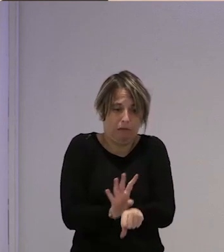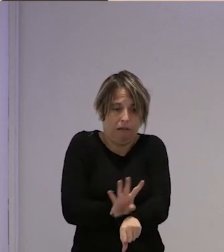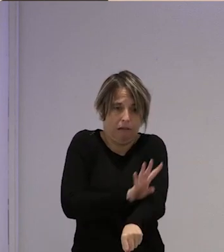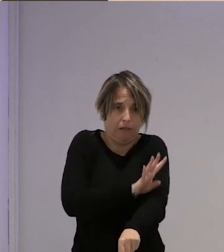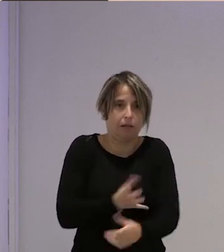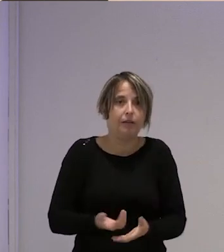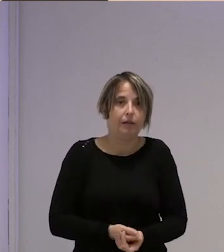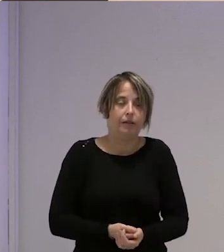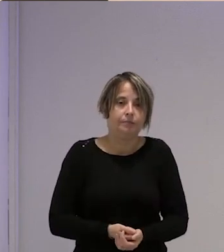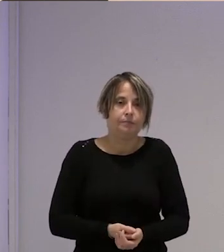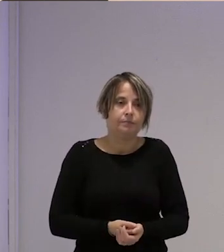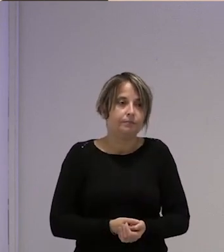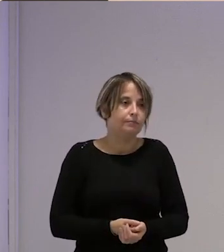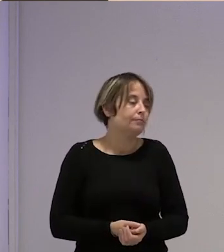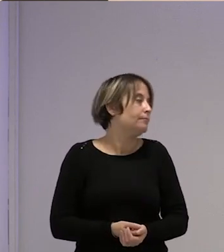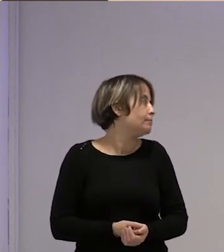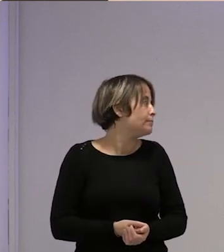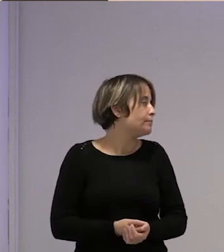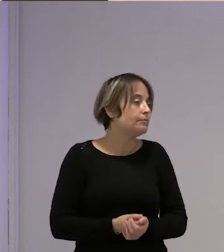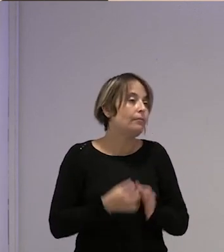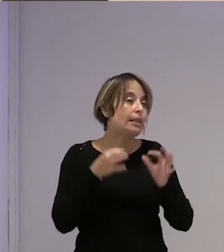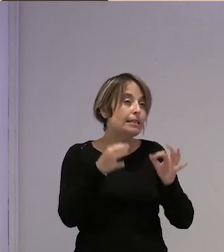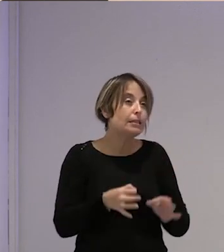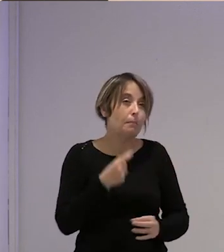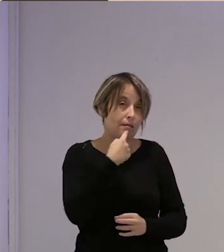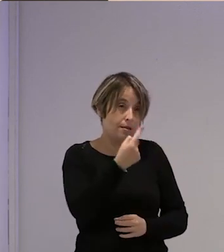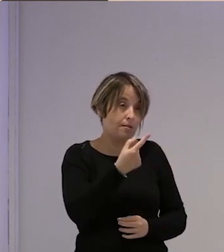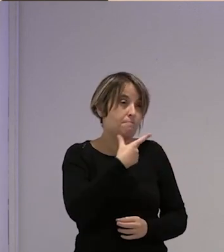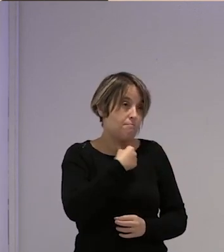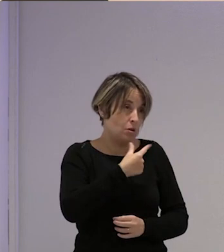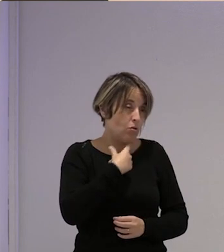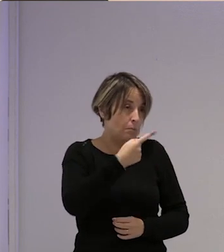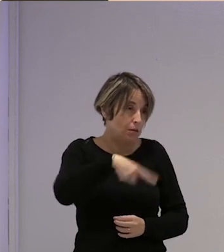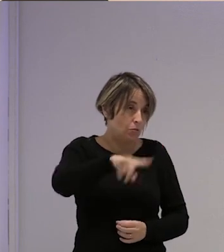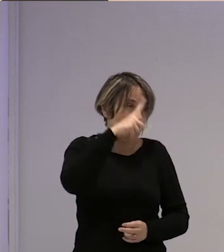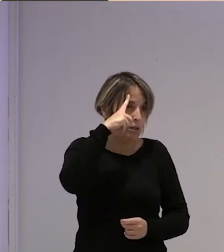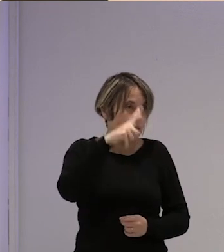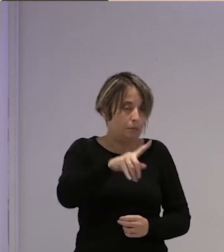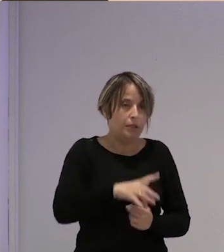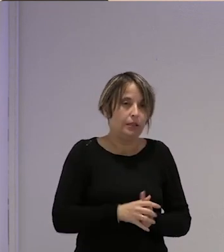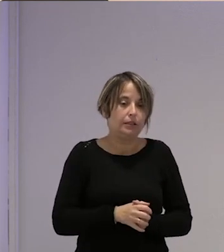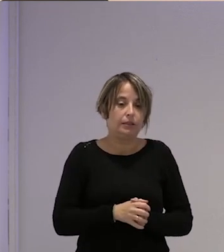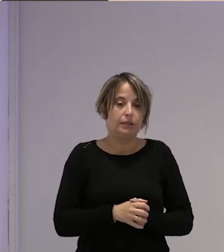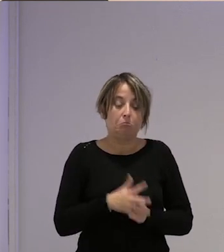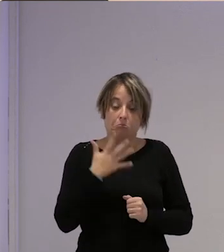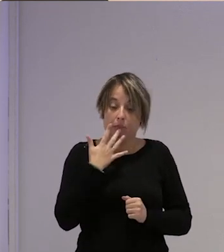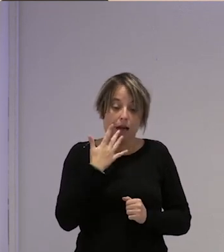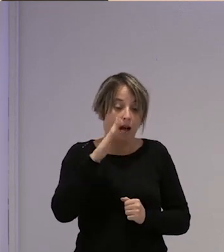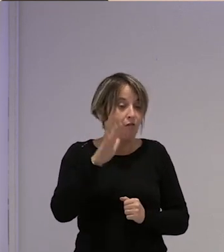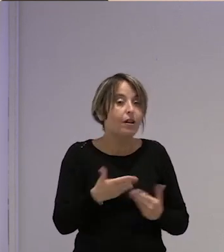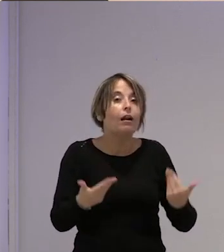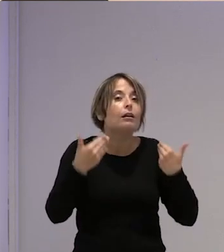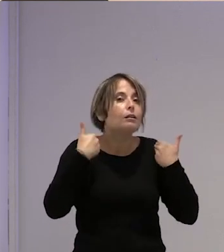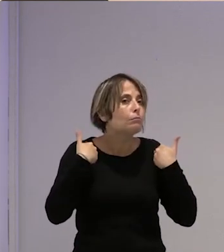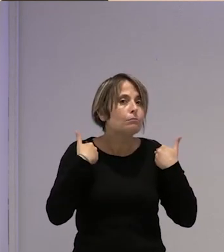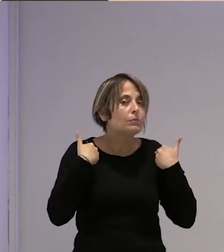hay que tener en cuenta también algo aquí que siempre me gusta mencionarlo para saber a lo que no estamos enfrentando y es que quien está detrás de todo esto al